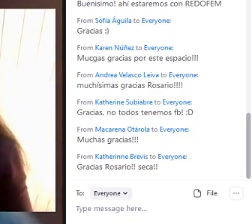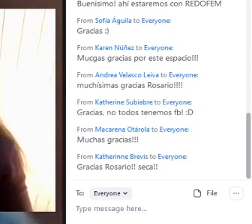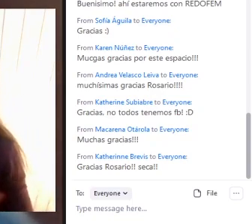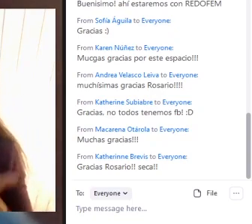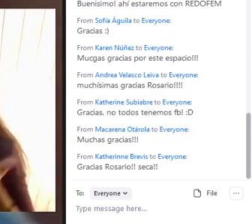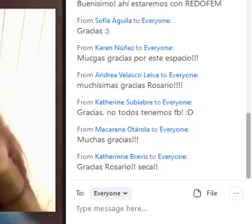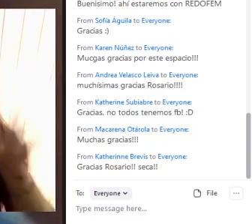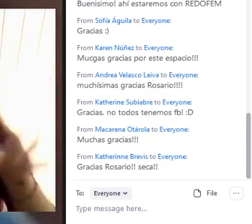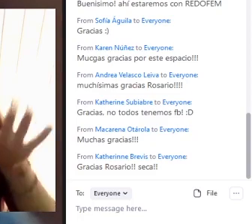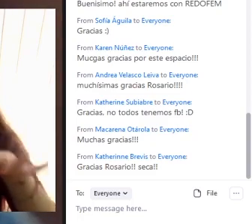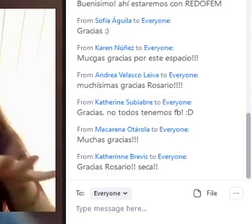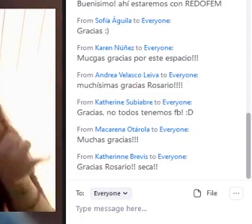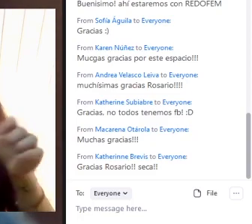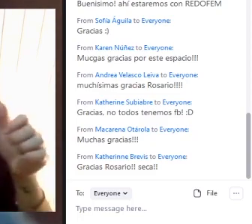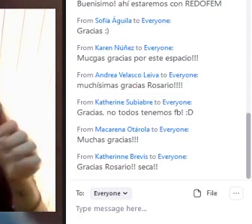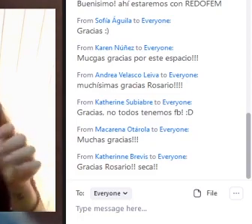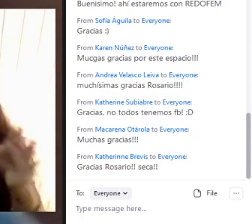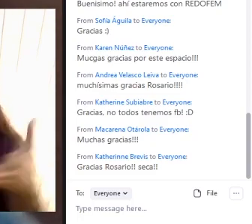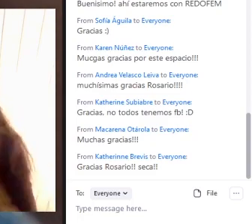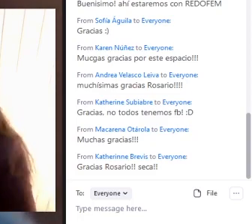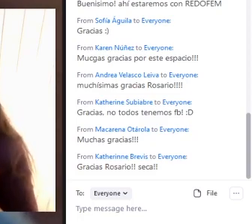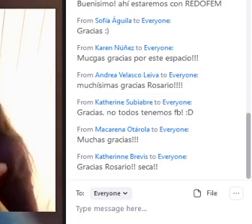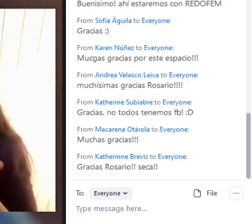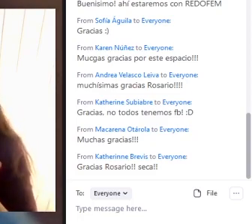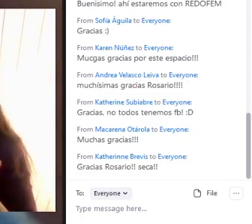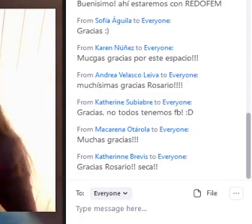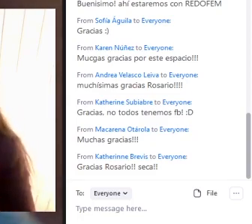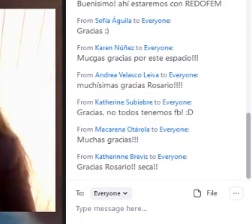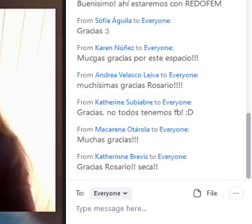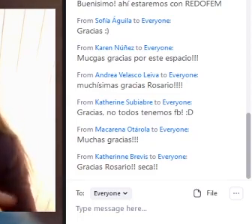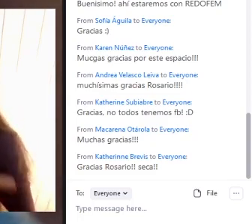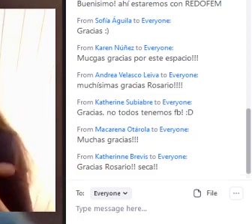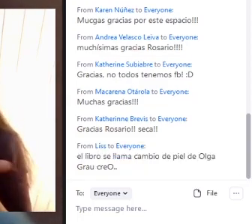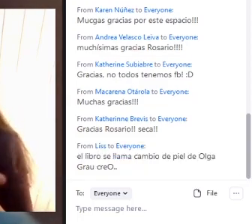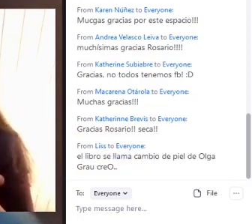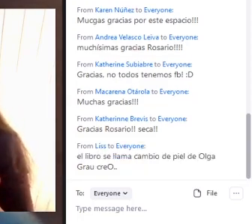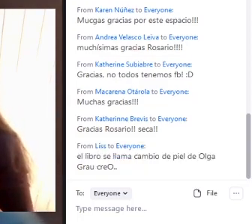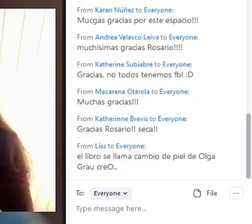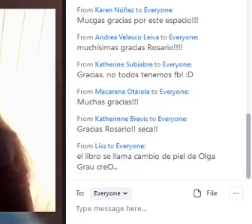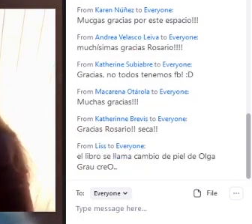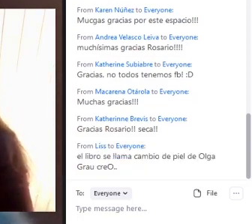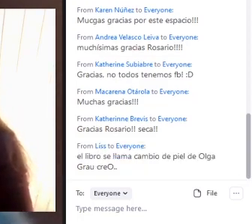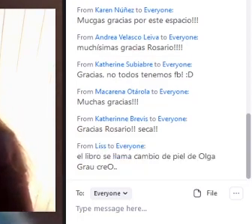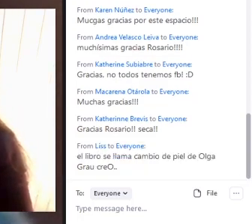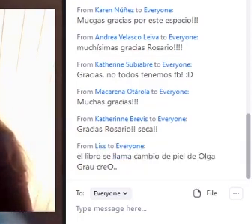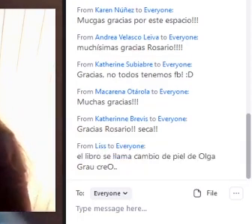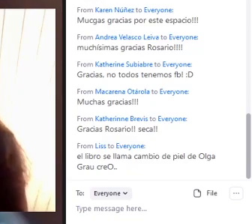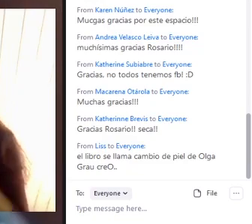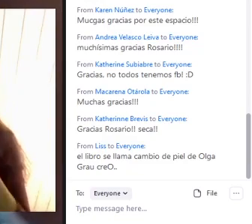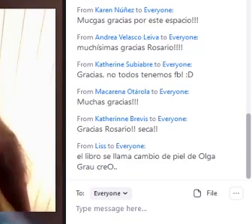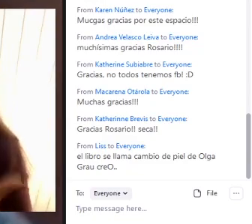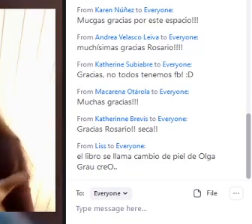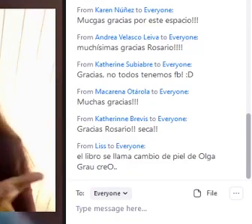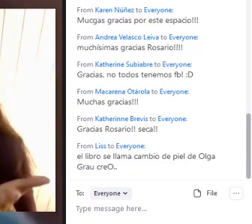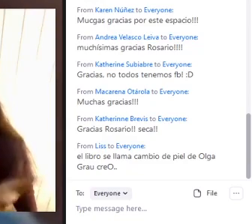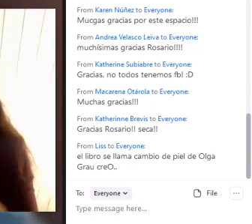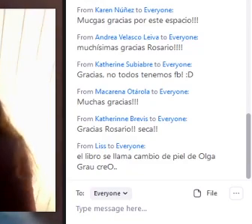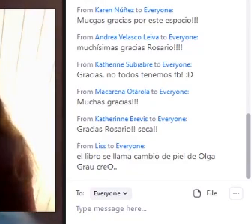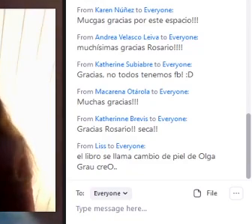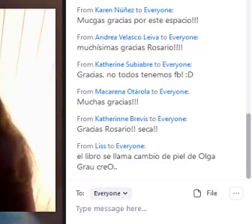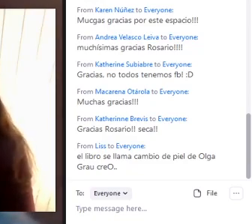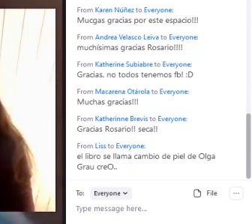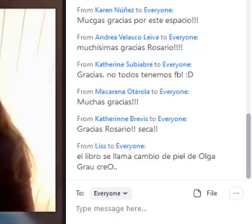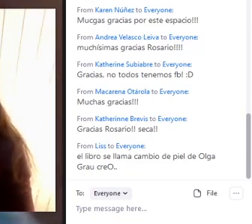e Identidades No Heterosexuales De la Universidad Central Fue un manual docente Para una práctica Formativa no sexista Así que también Nos dejo el link